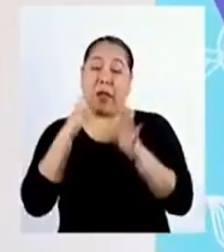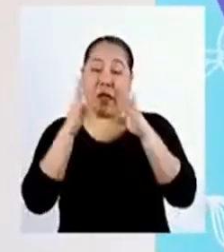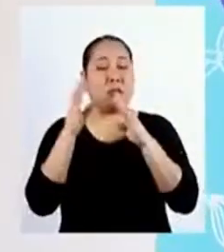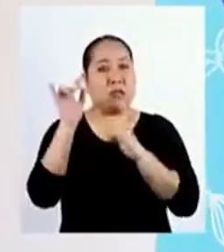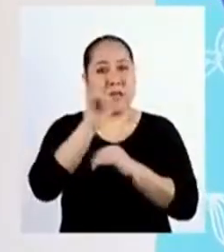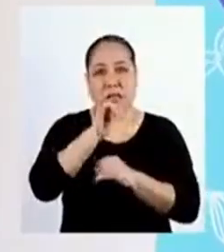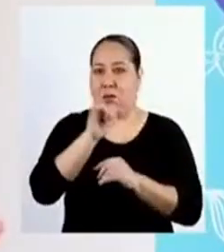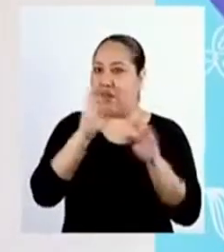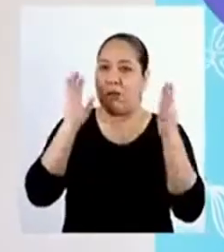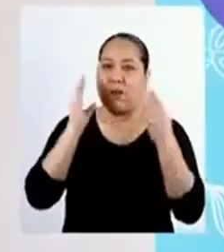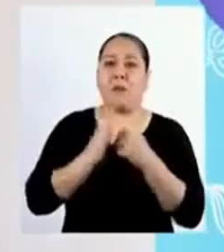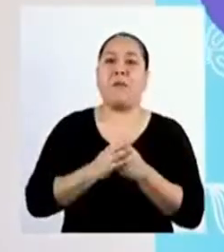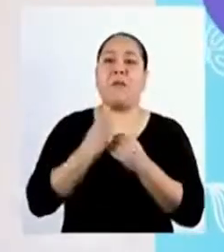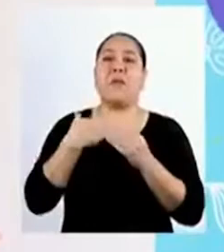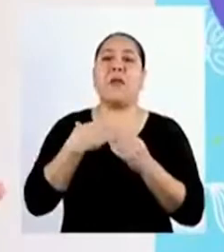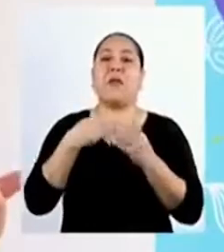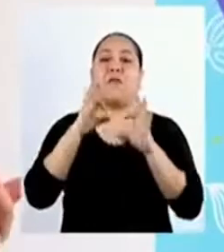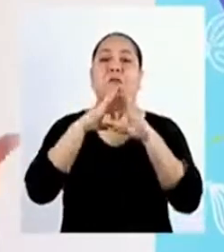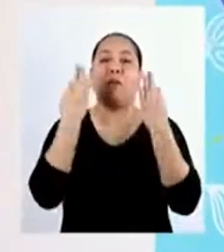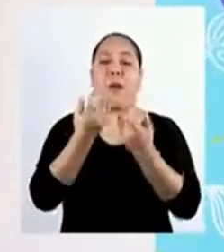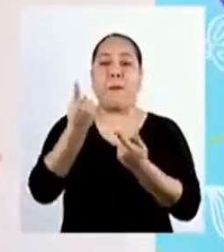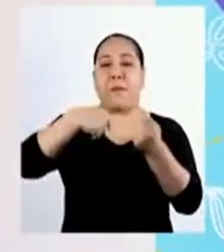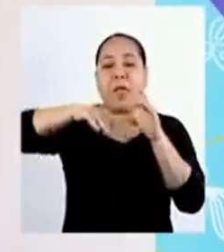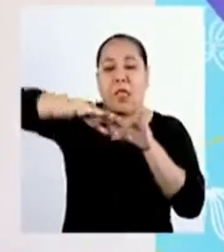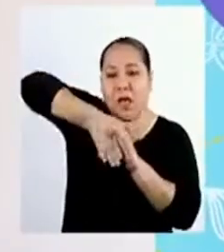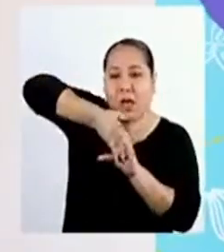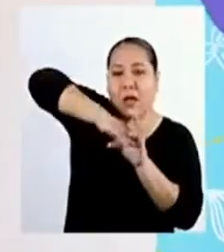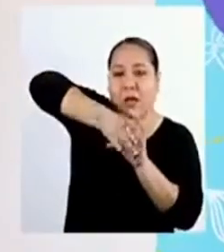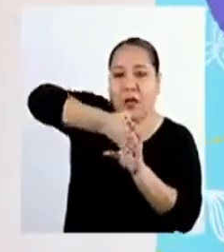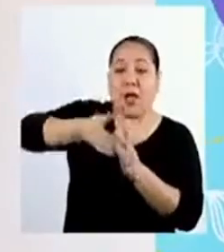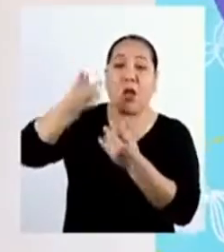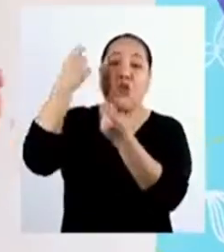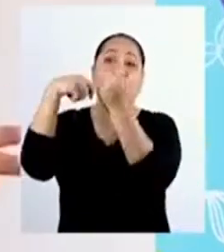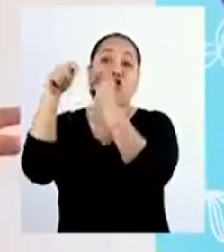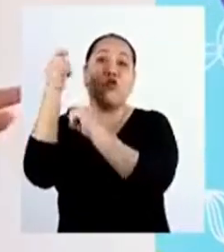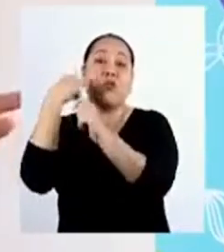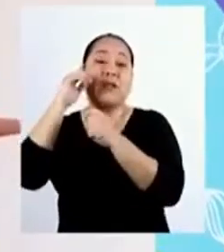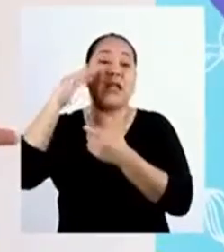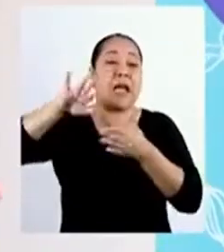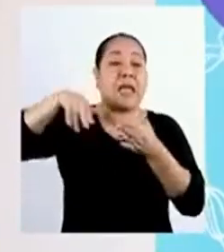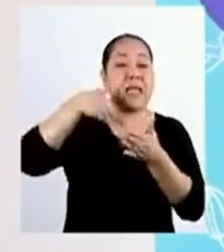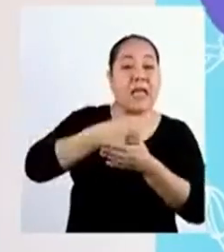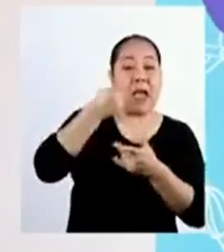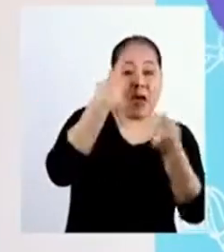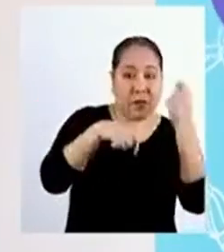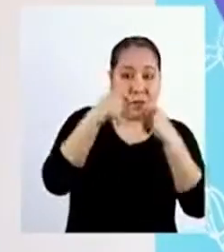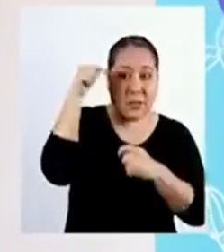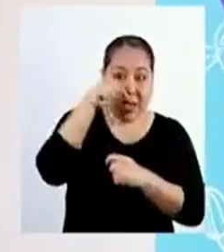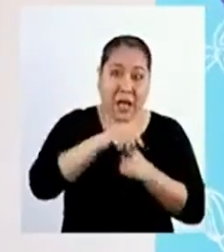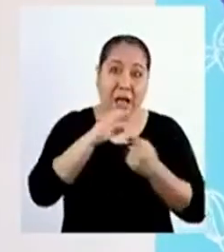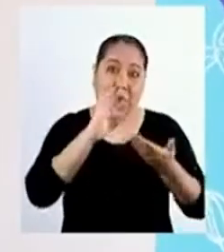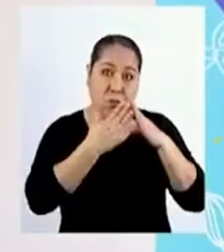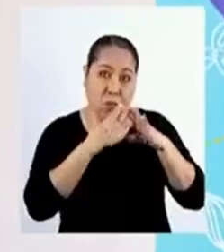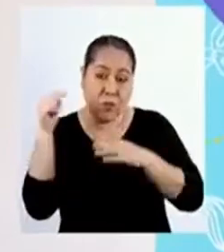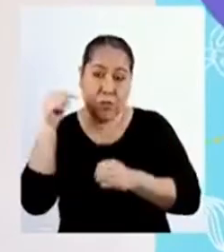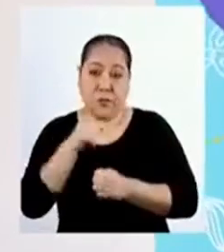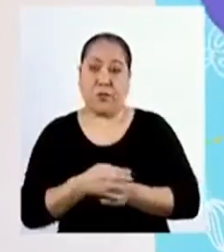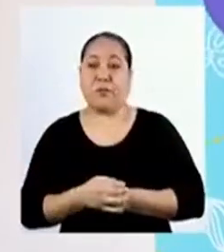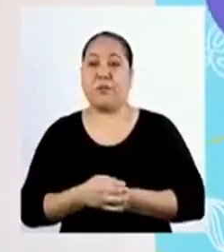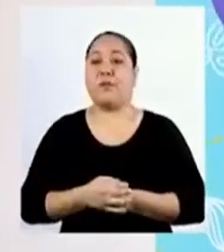casa. Mi familia se dedica a la venta de artesanía a los turistas que llegan a visitar los restos arqueológicos del pueblo.